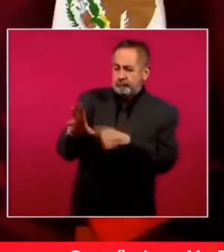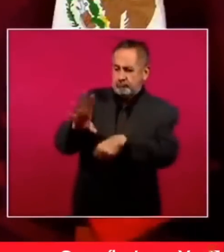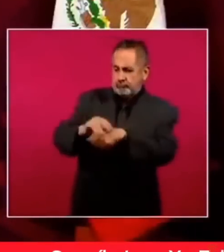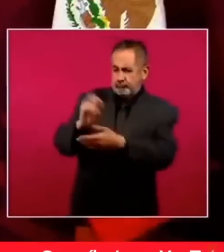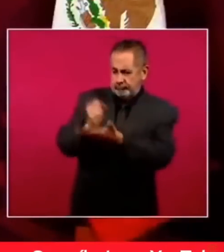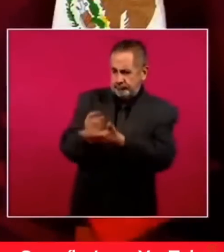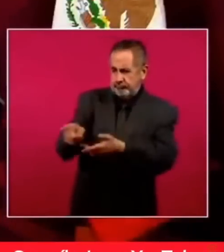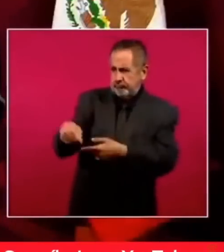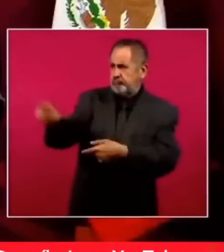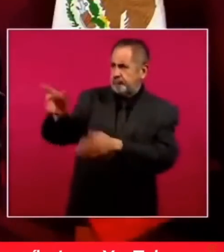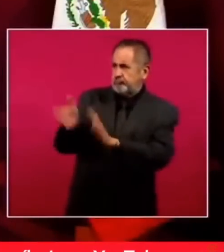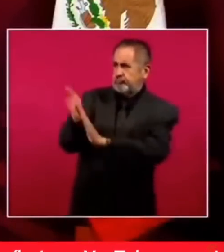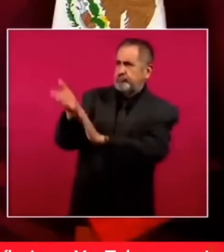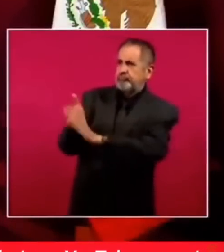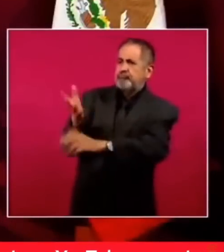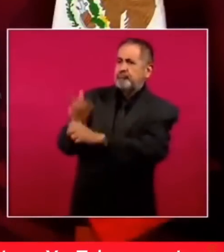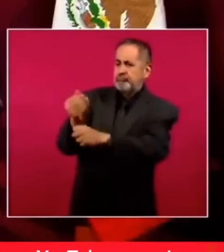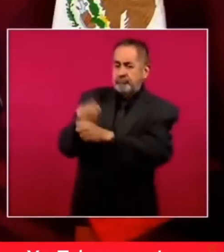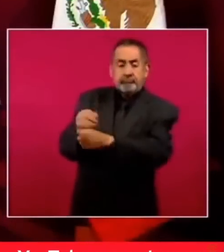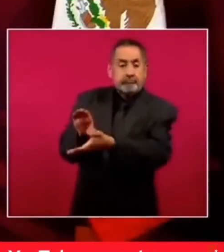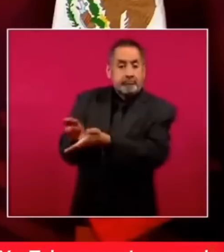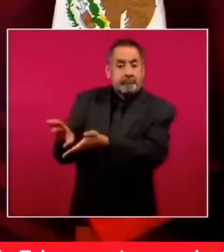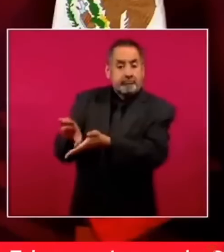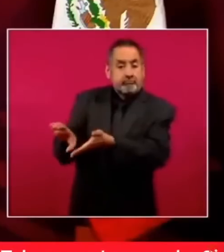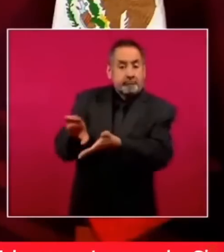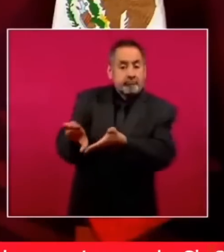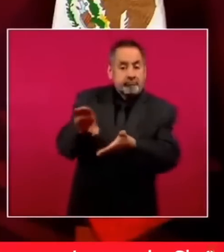obra a cada legislador.